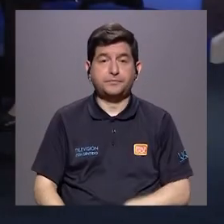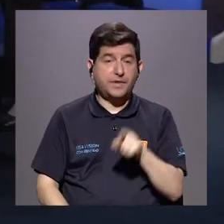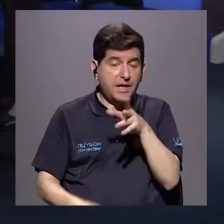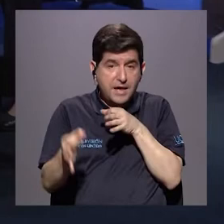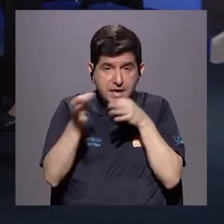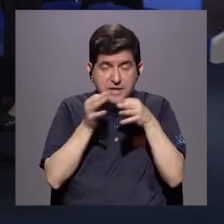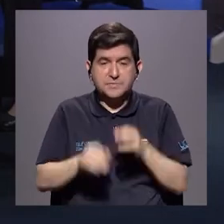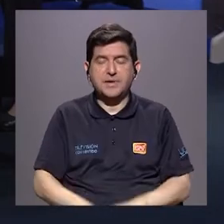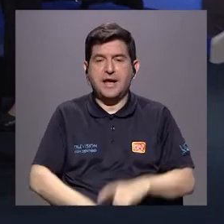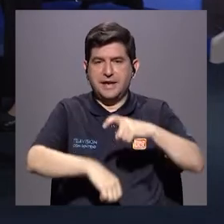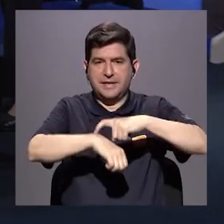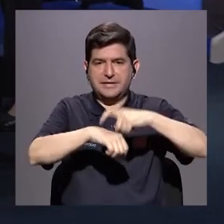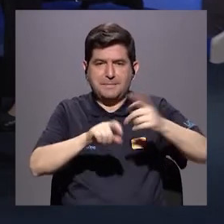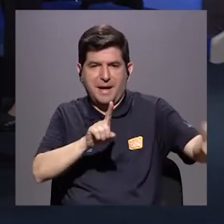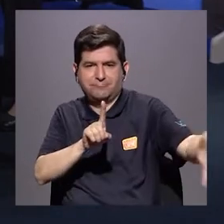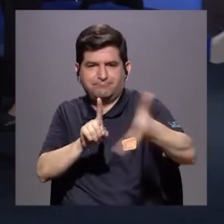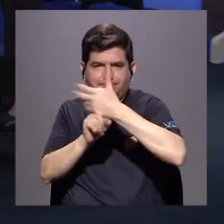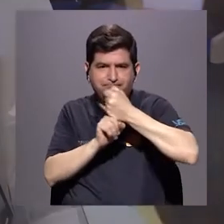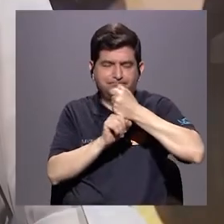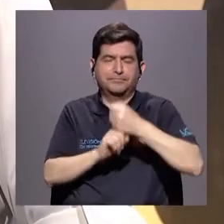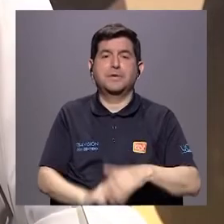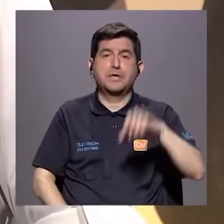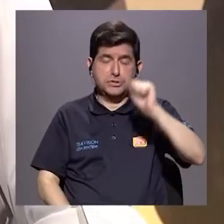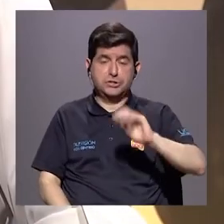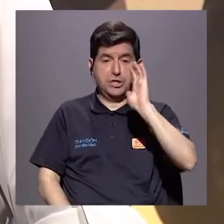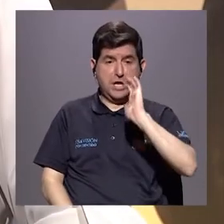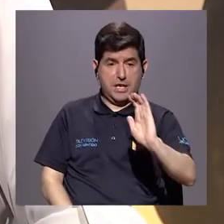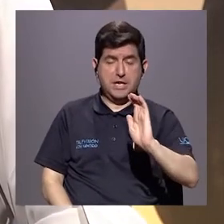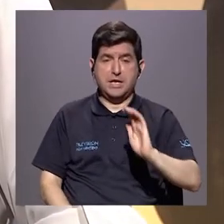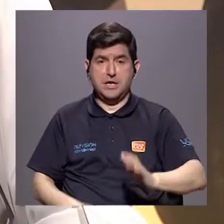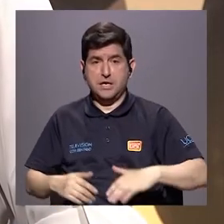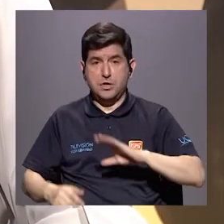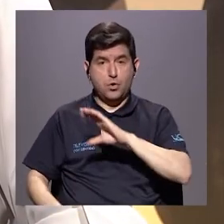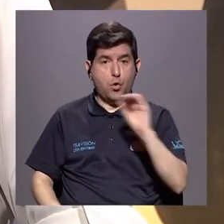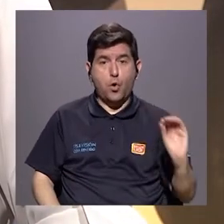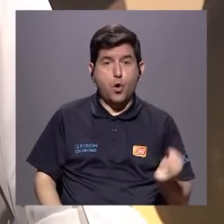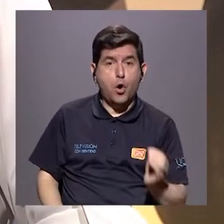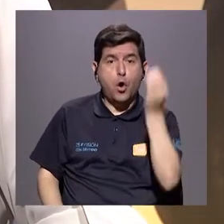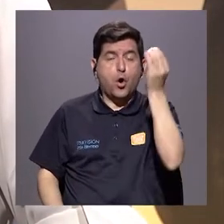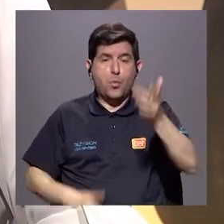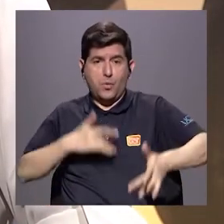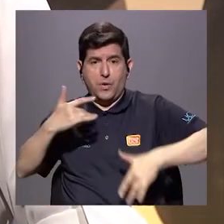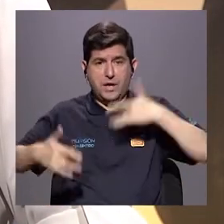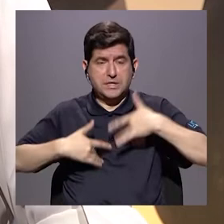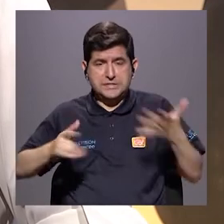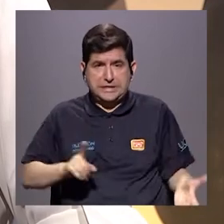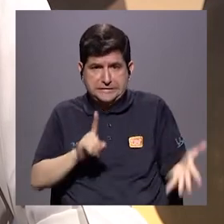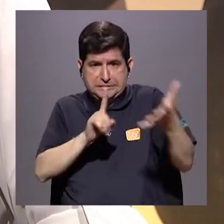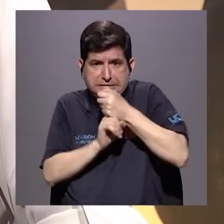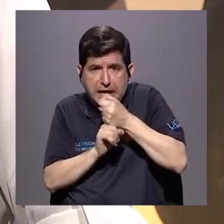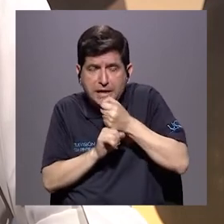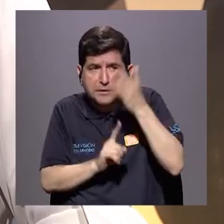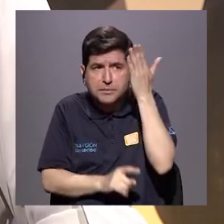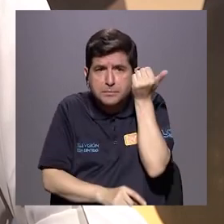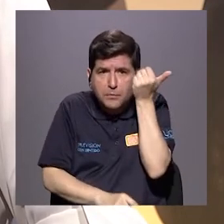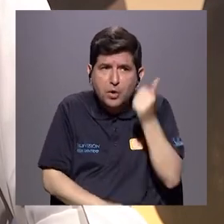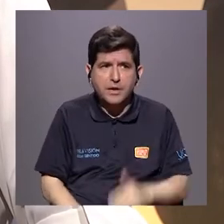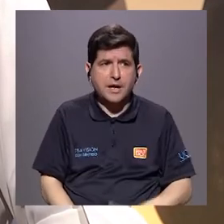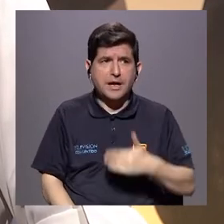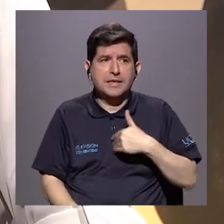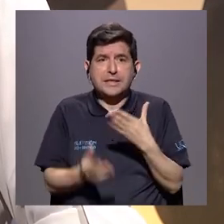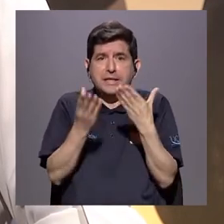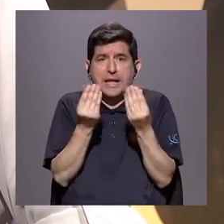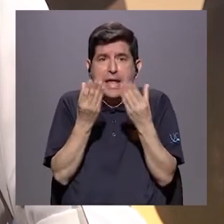acerca de la fase del atrapamiento. Claro, el niño se siente o el adolescente se siente atrapado porque tiene